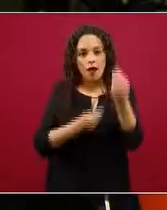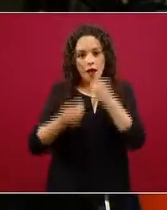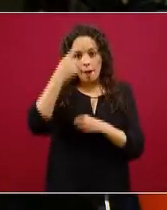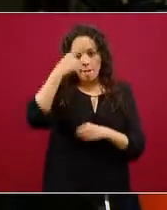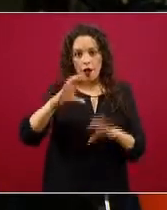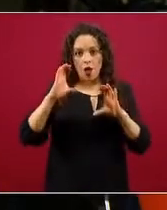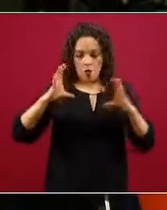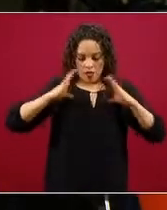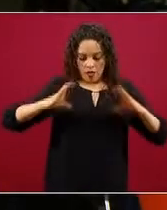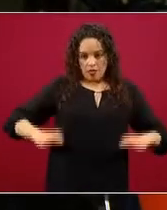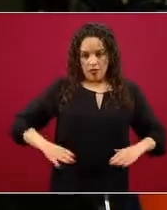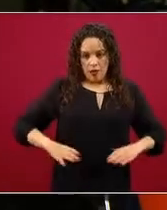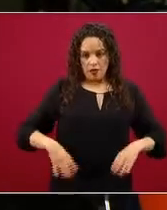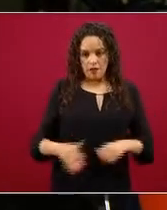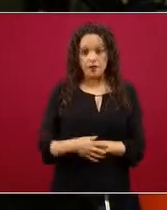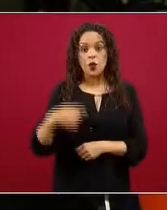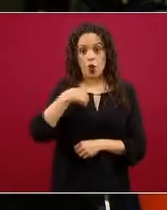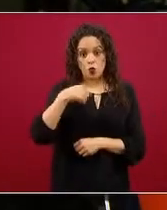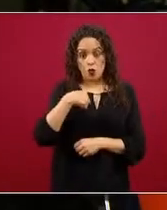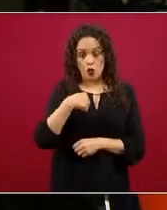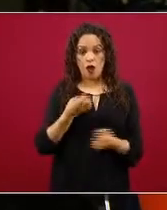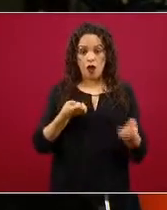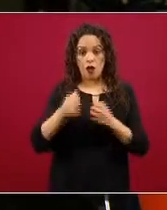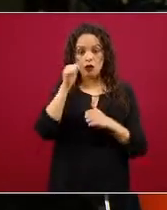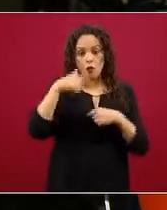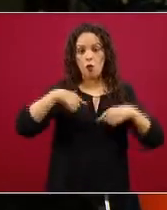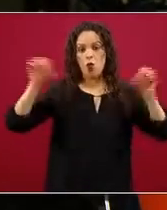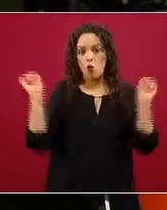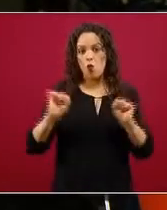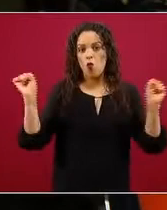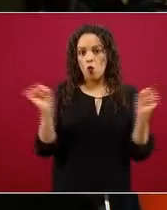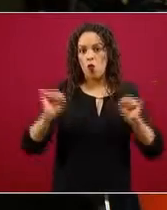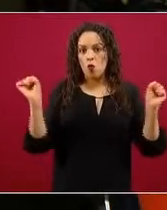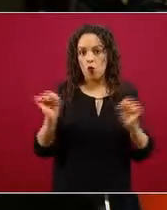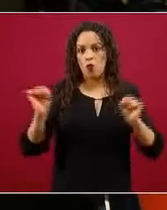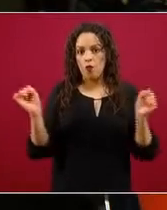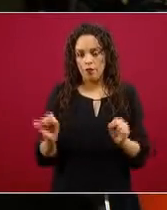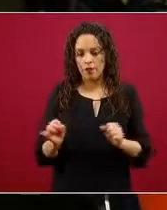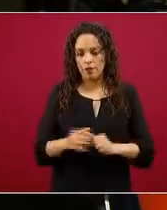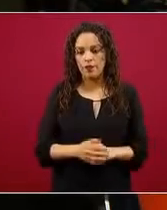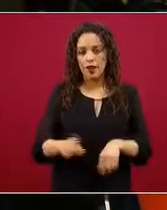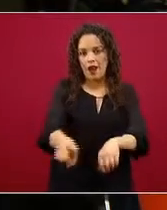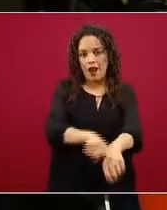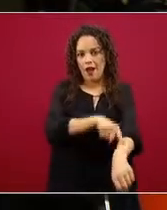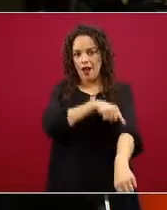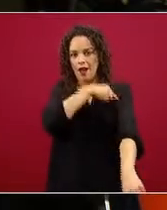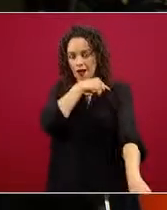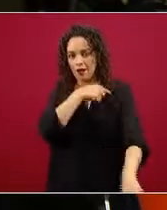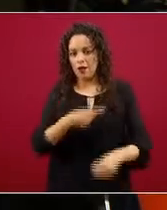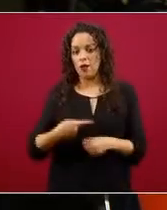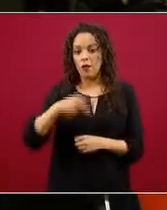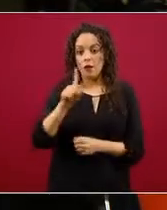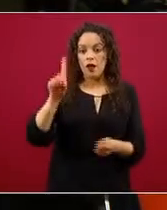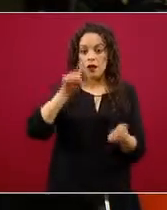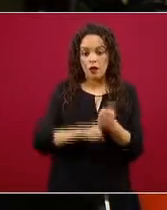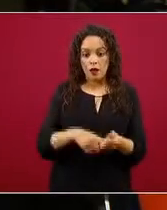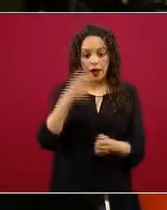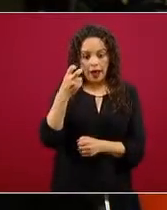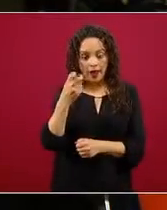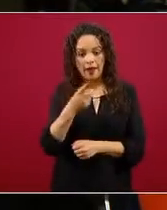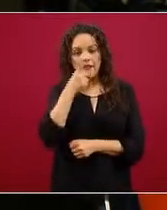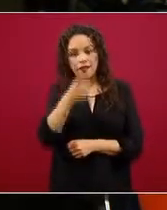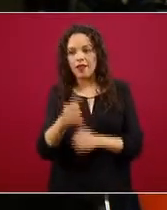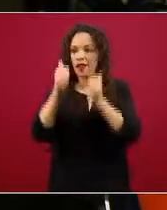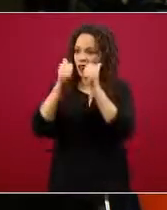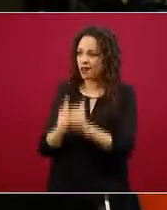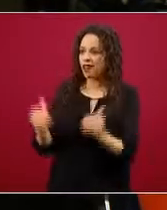particular yo soy corredor de larga distancia y me tocó cuando estábamos a mitad de todo este proceso del confinamiento,